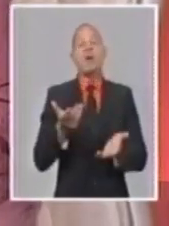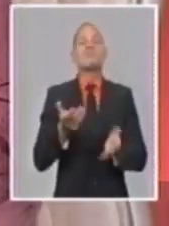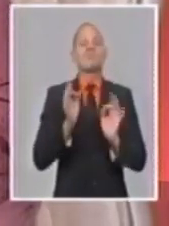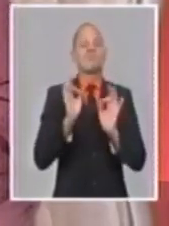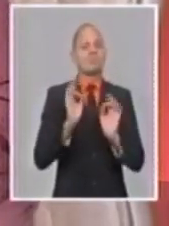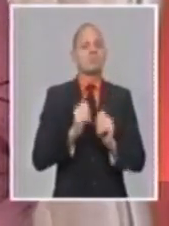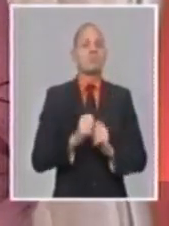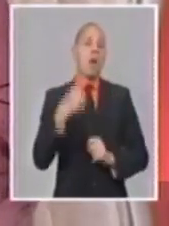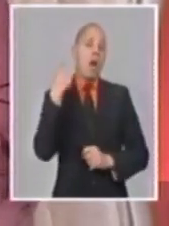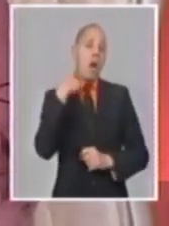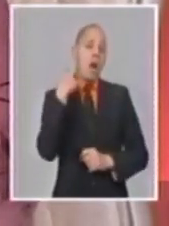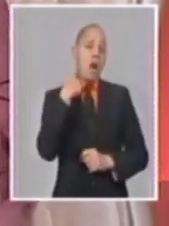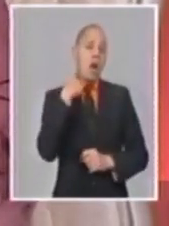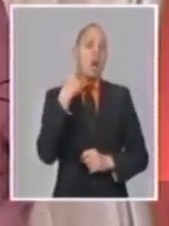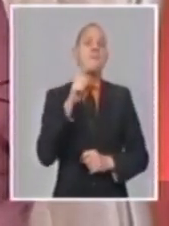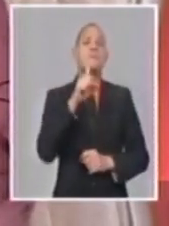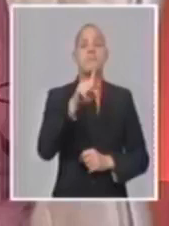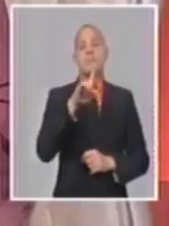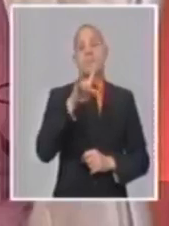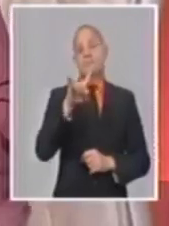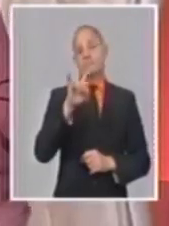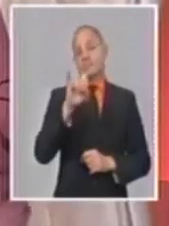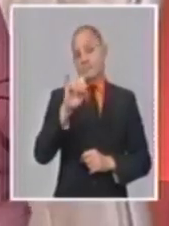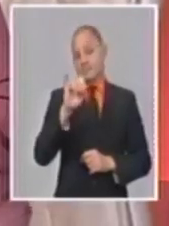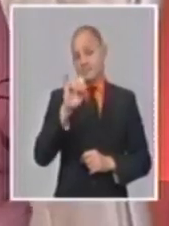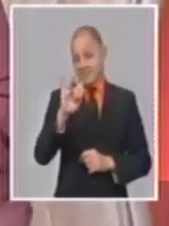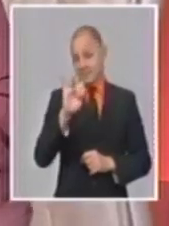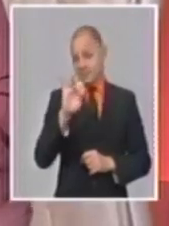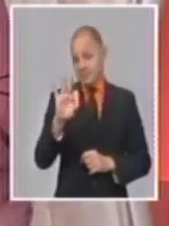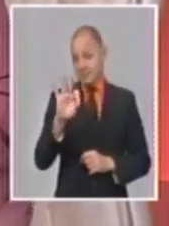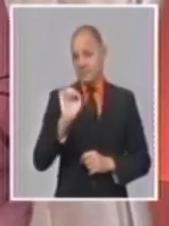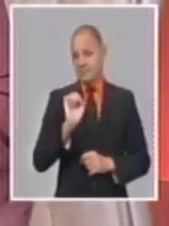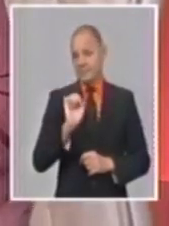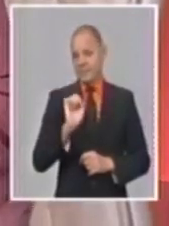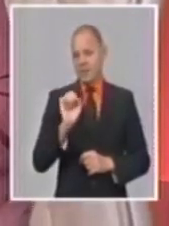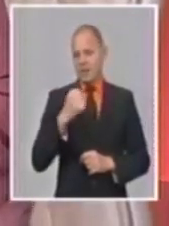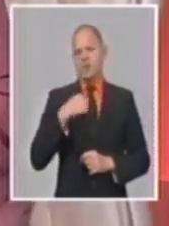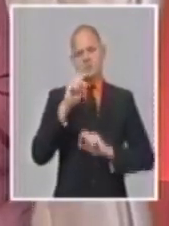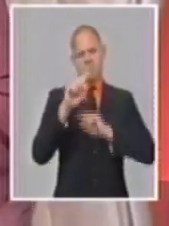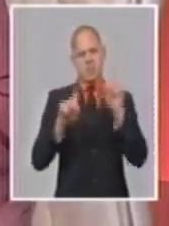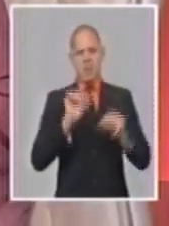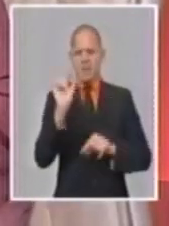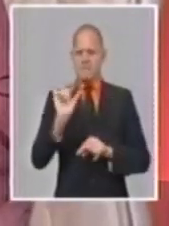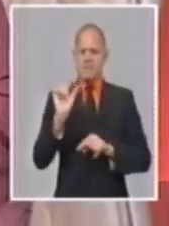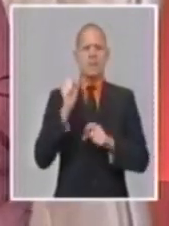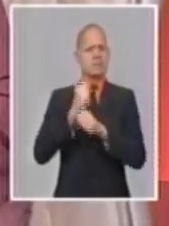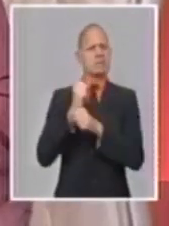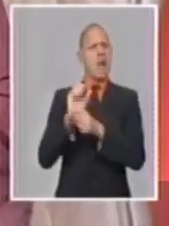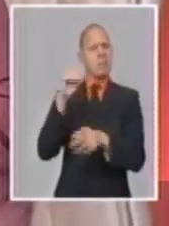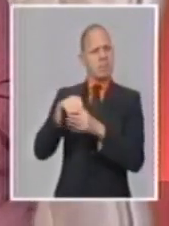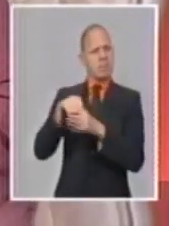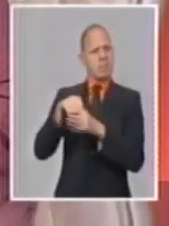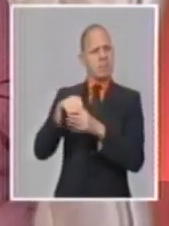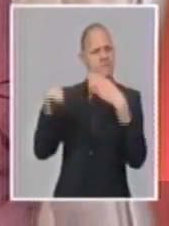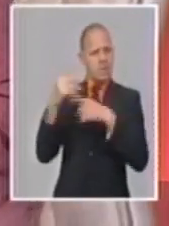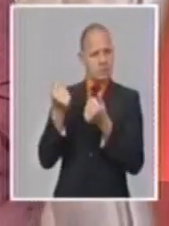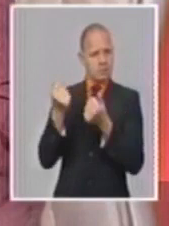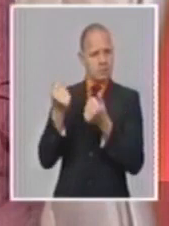estuve hablando con algunos compañeros economistas de muchos años, en el año